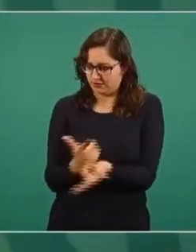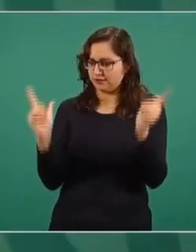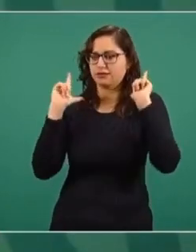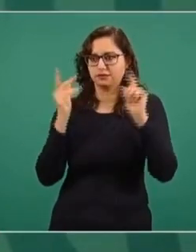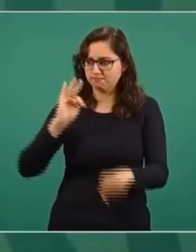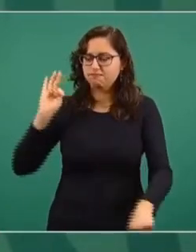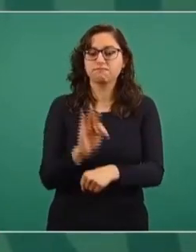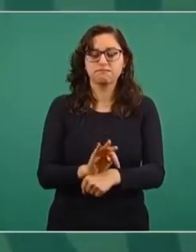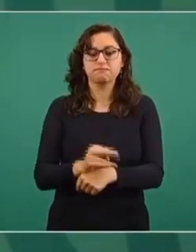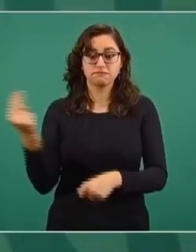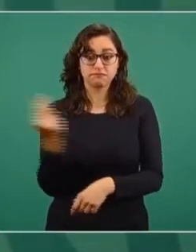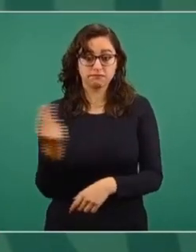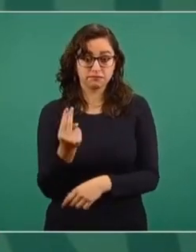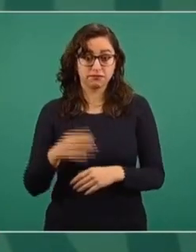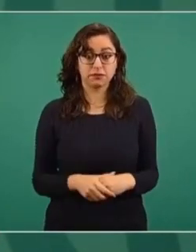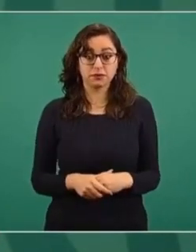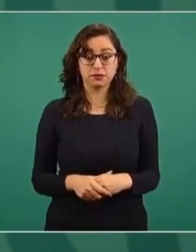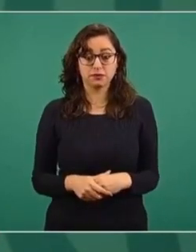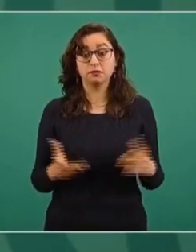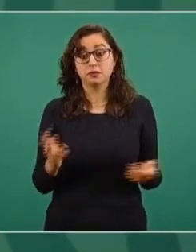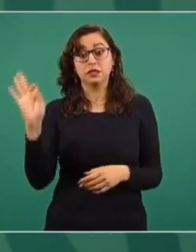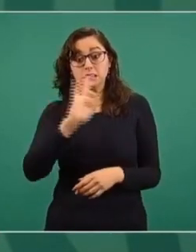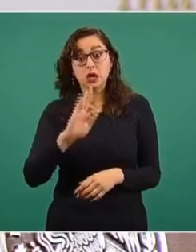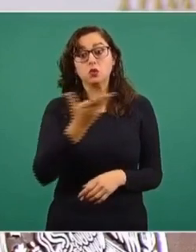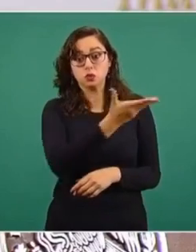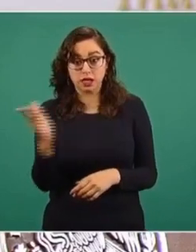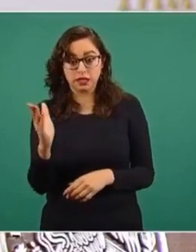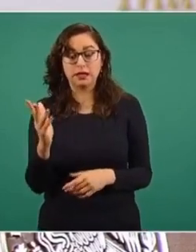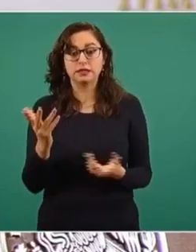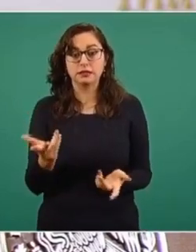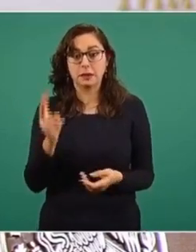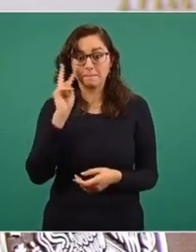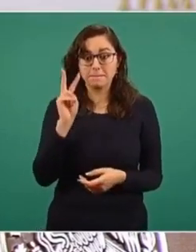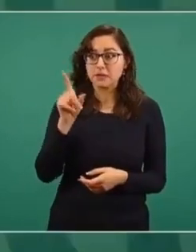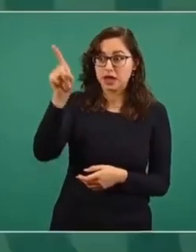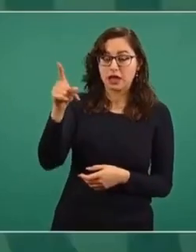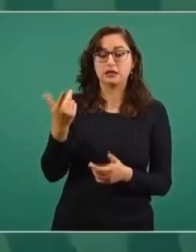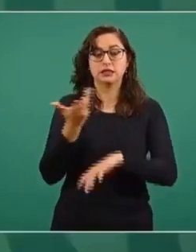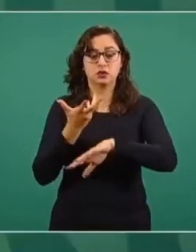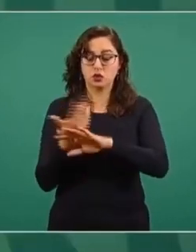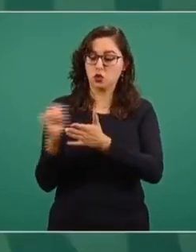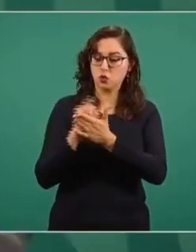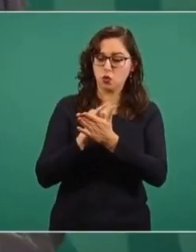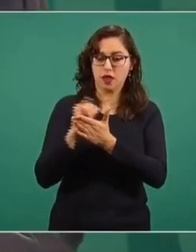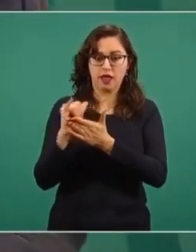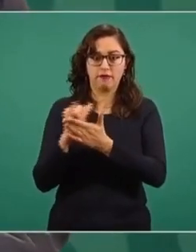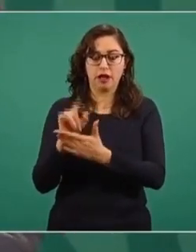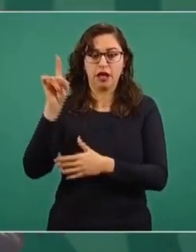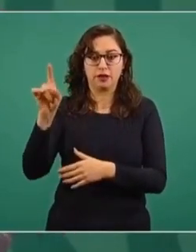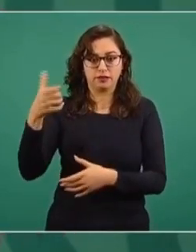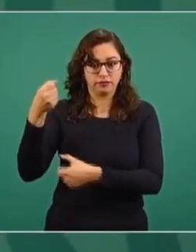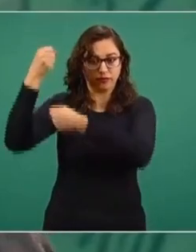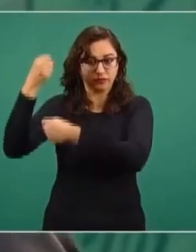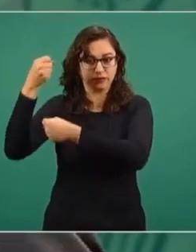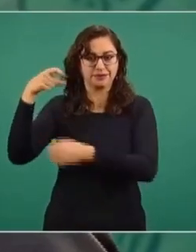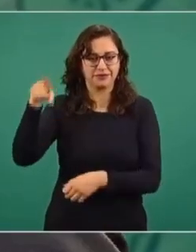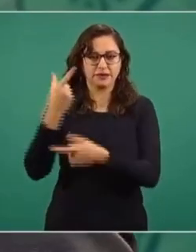que desde que tomaron esas decisiones, la estatua de la libertad de Nueva York se está poniendo verde,